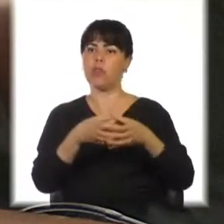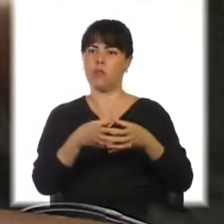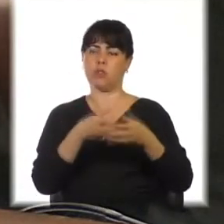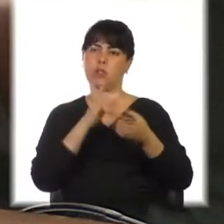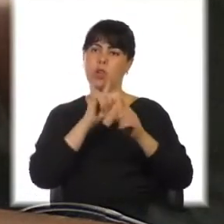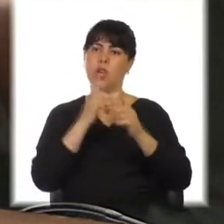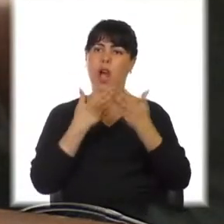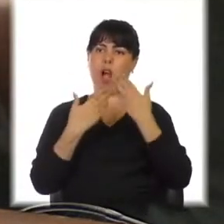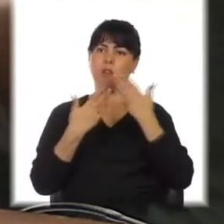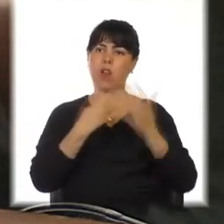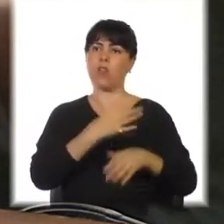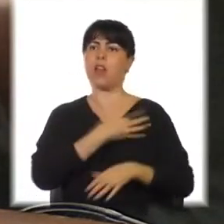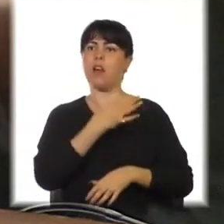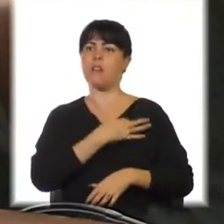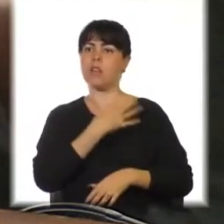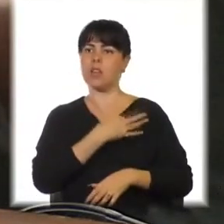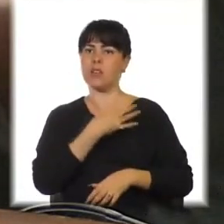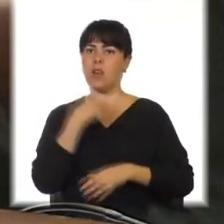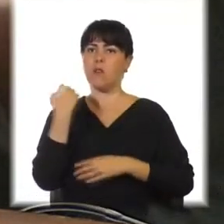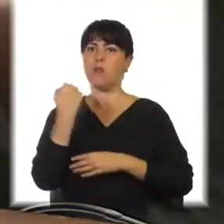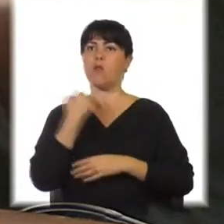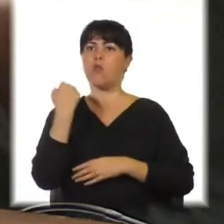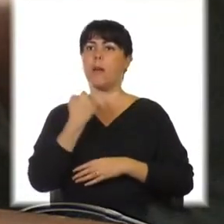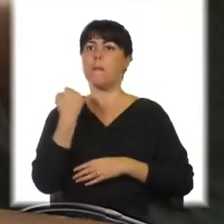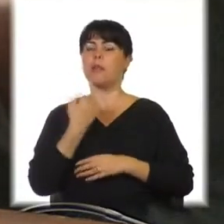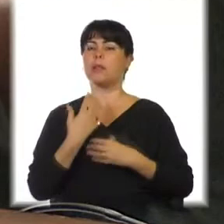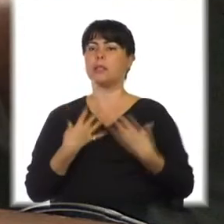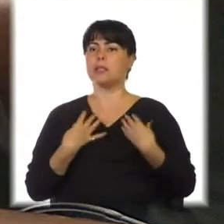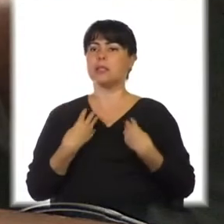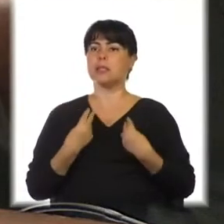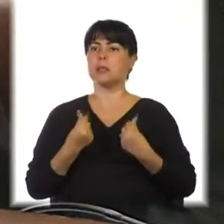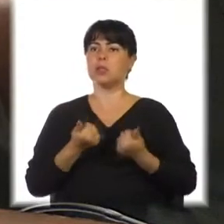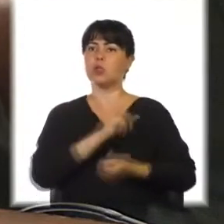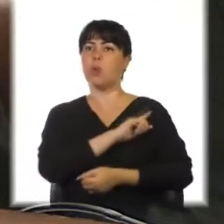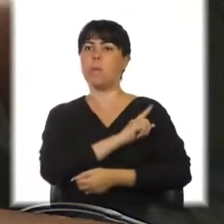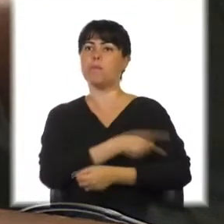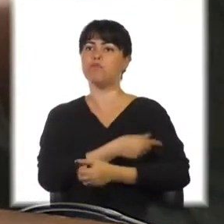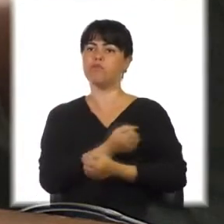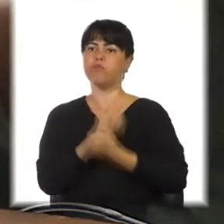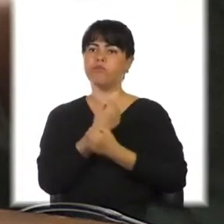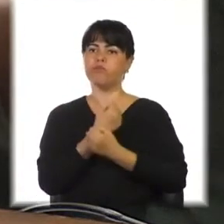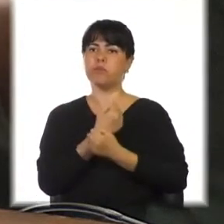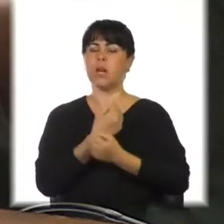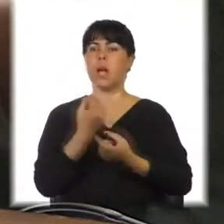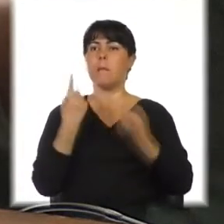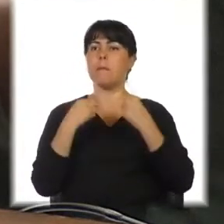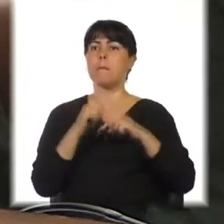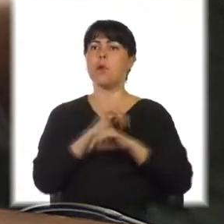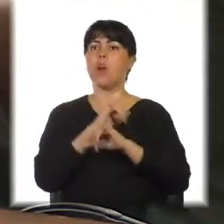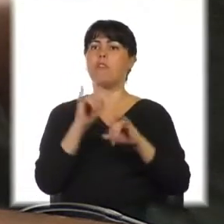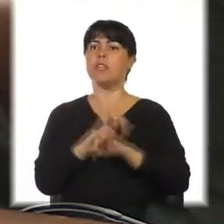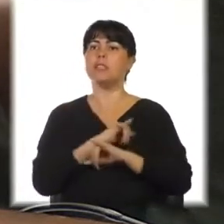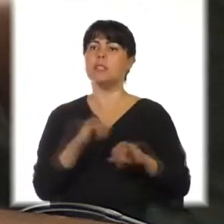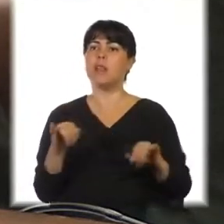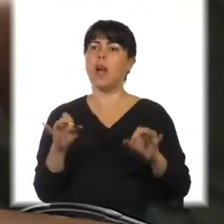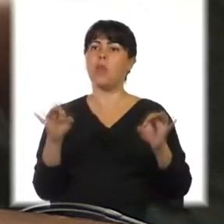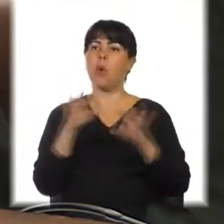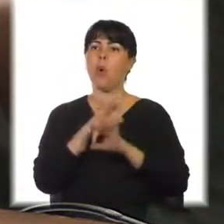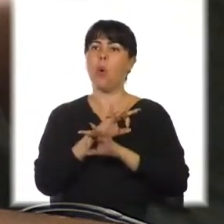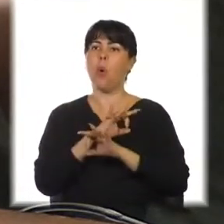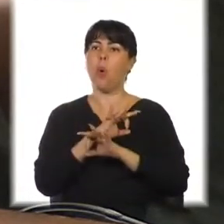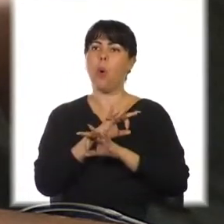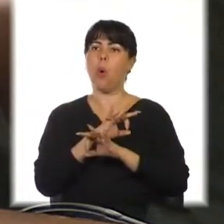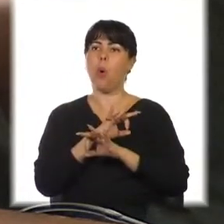y fundamentalmente de sentimientos poderosos, la felicidad y la tristeza.